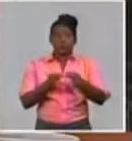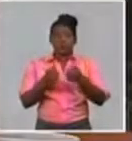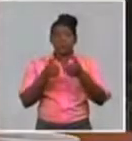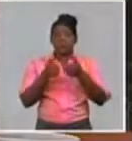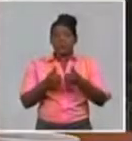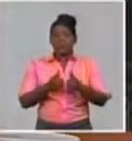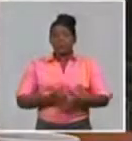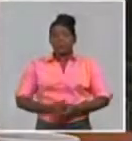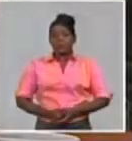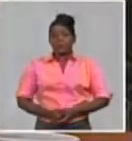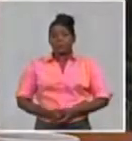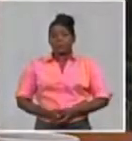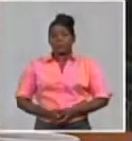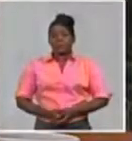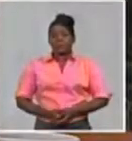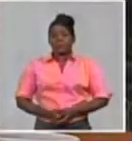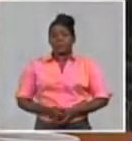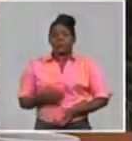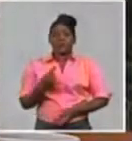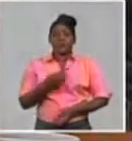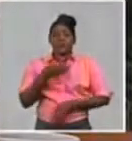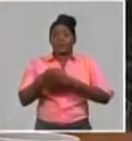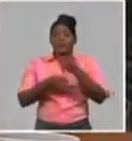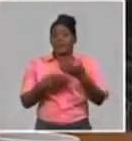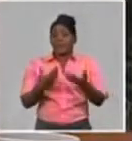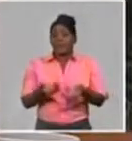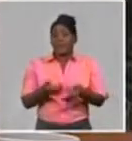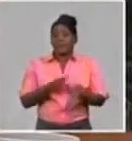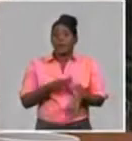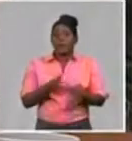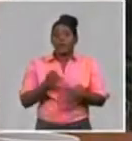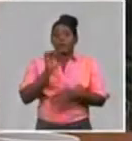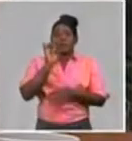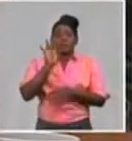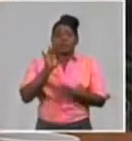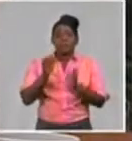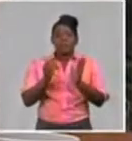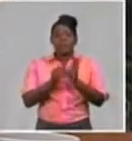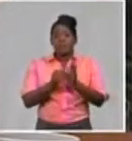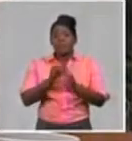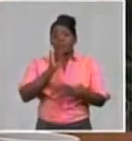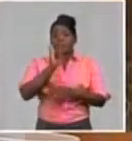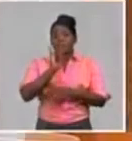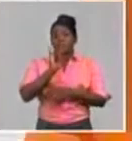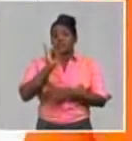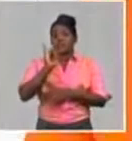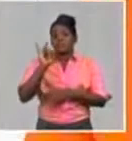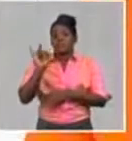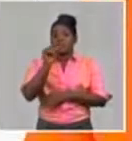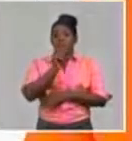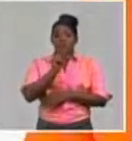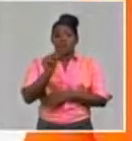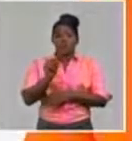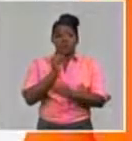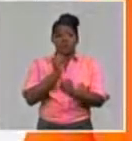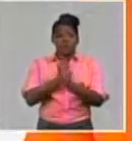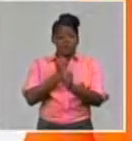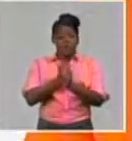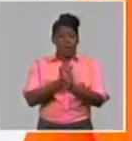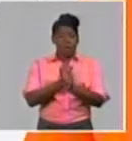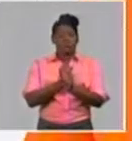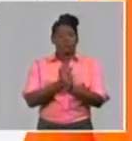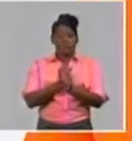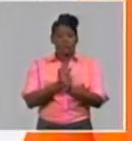seleccionados. Hay que decir que 15.777 trabajadores, 40,21 de los